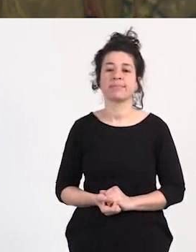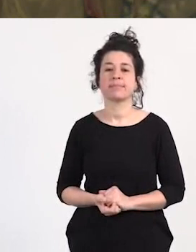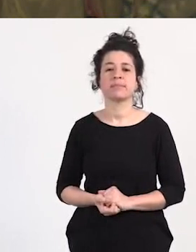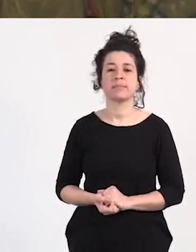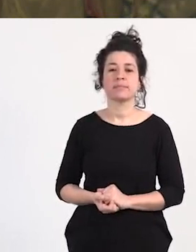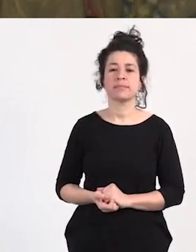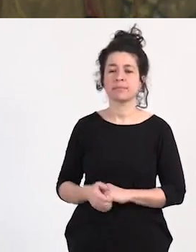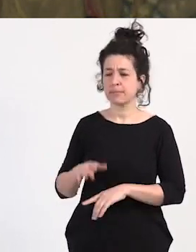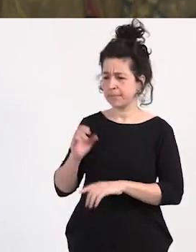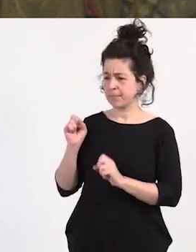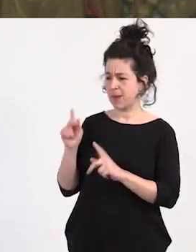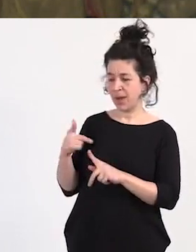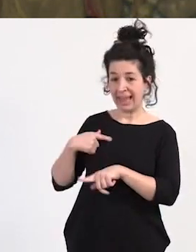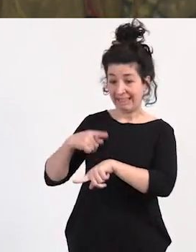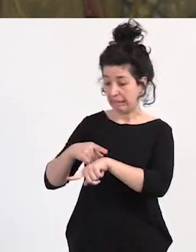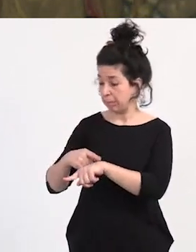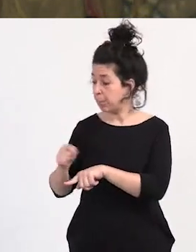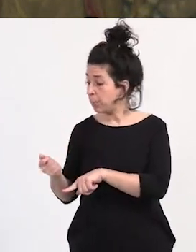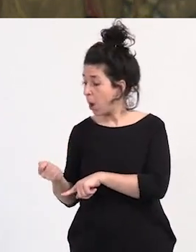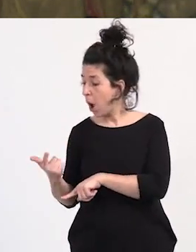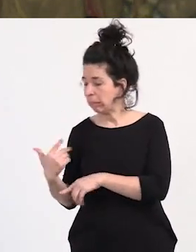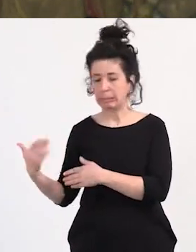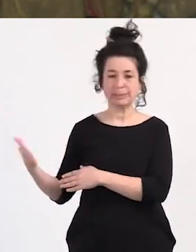vale ¿te queda poco tiempo? pasa nada